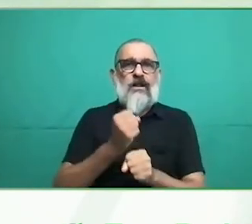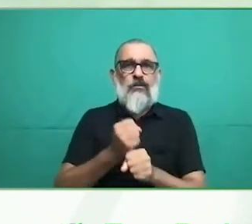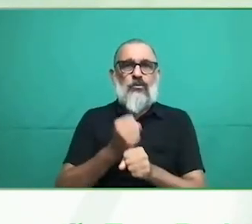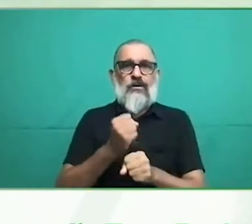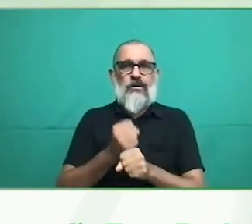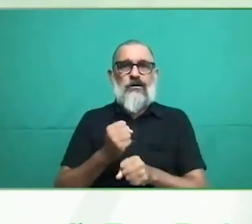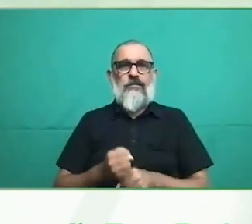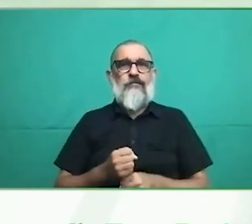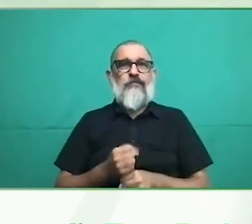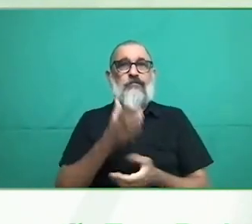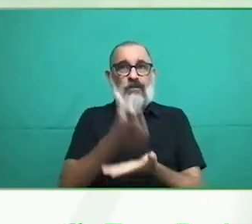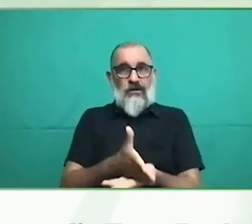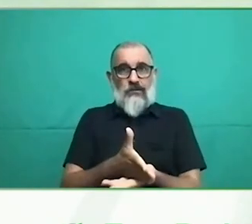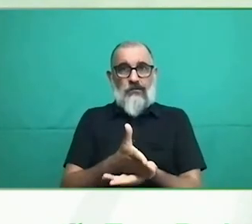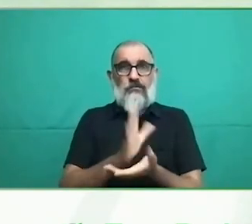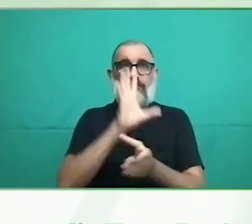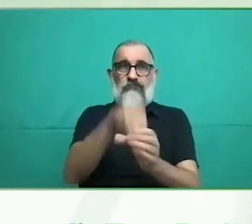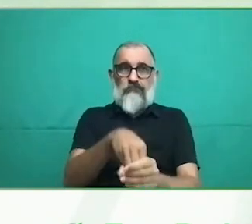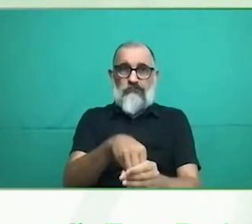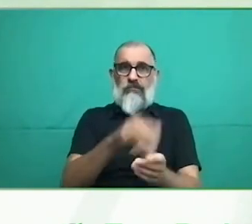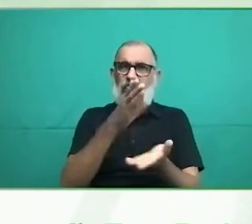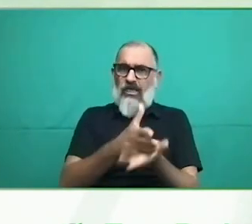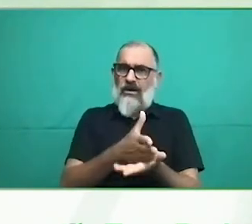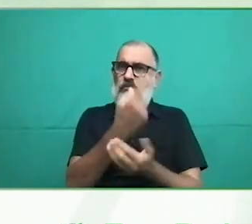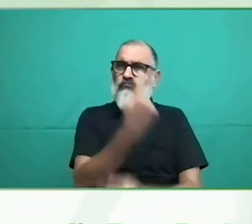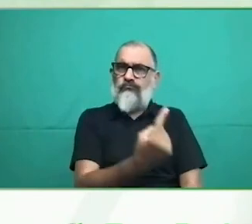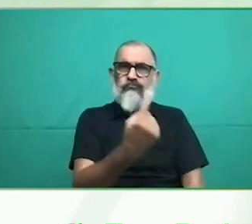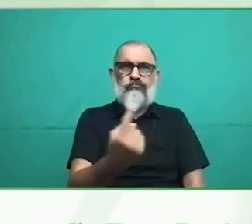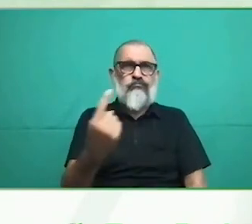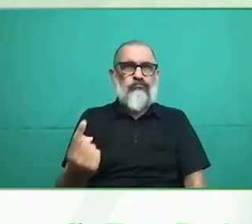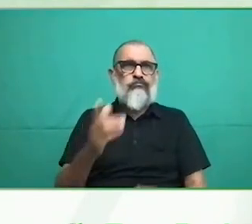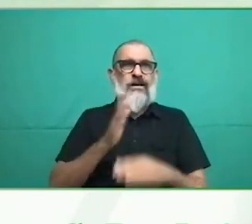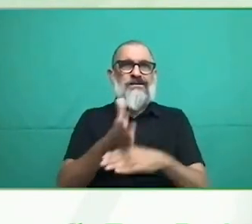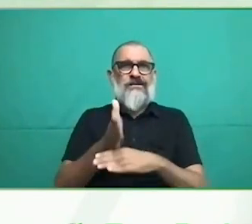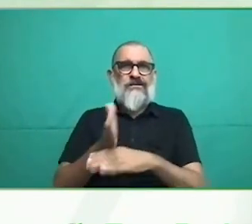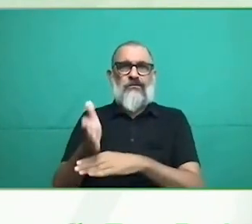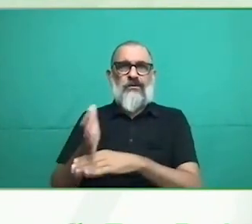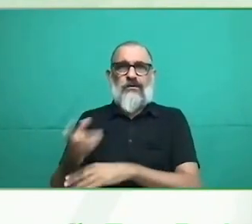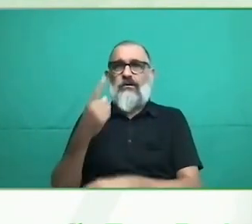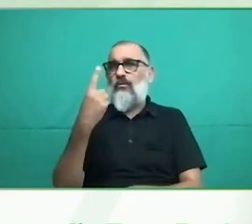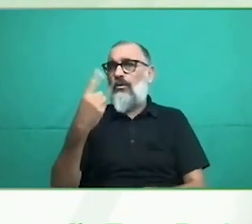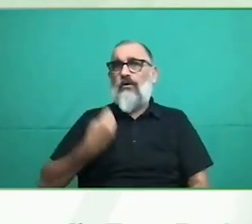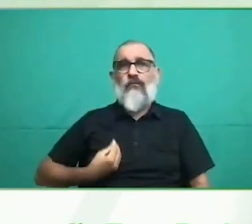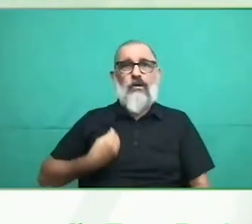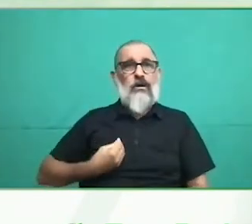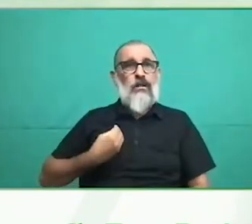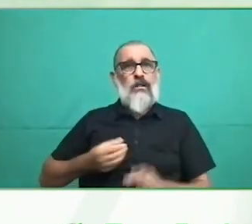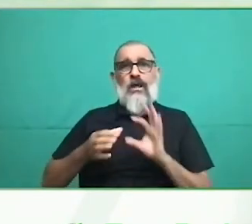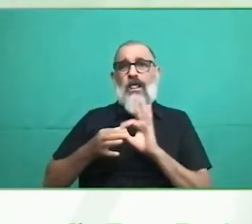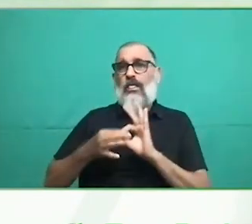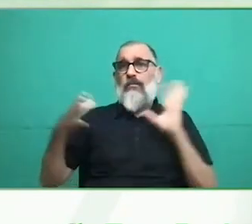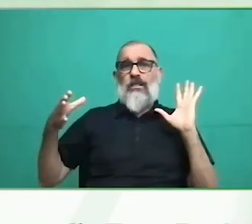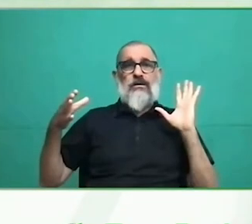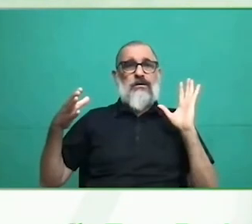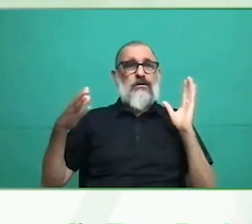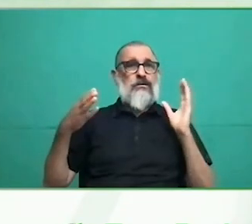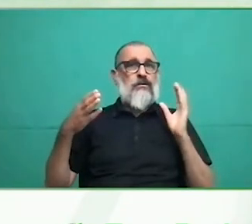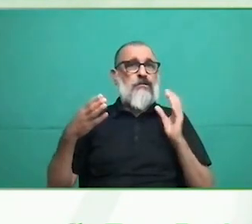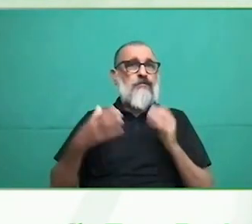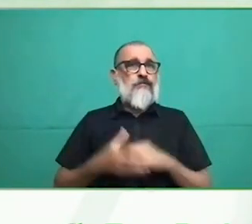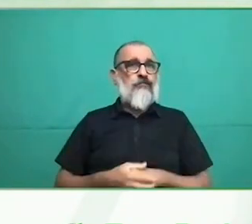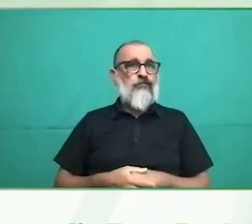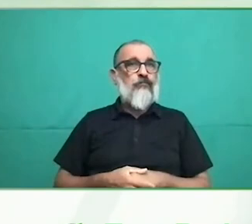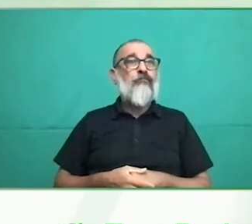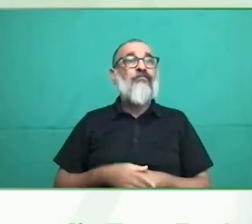accesibilidad y una vida independiente. Ahí tenemos la visita de la Embajadora de los Estados Unidos, que ella nos dio un capital